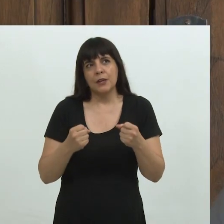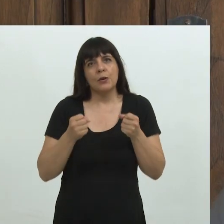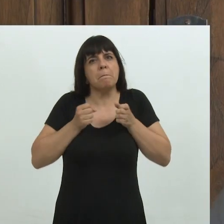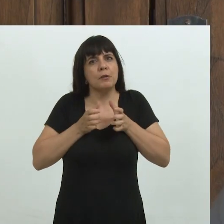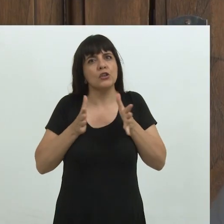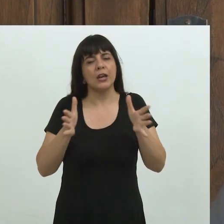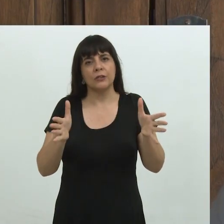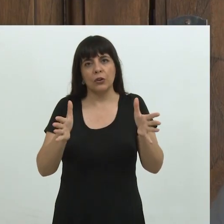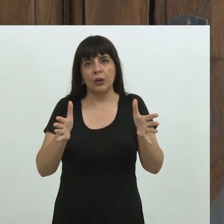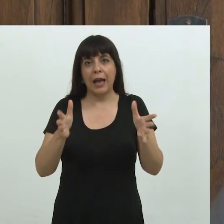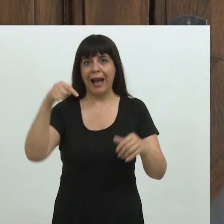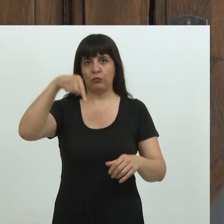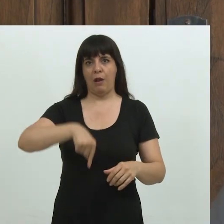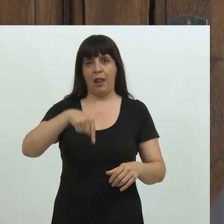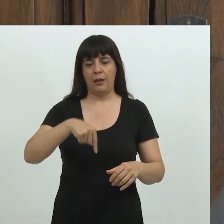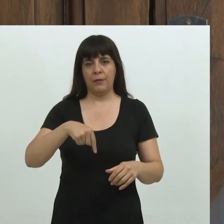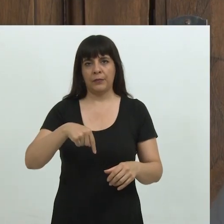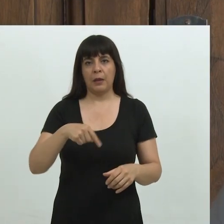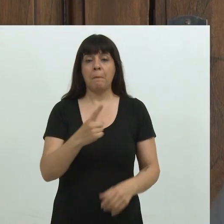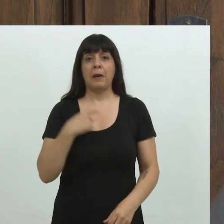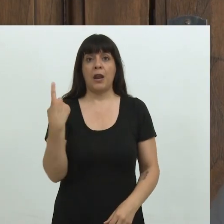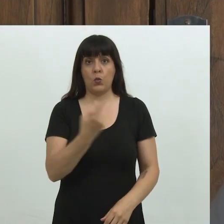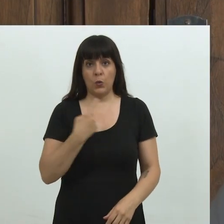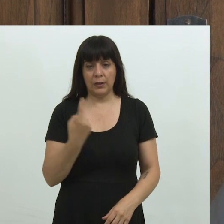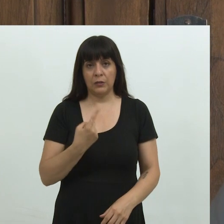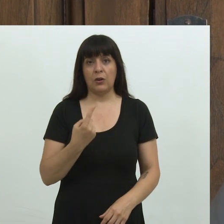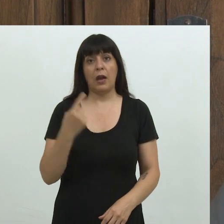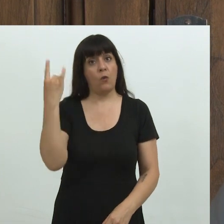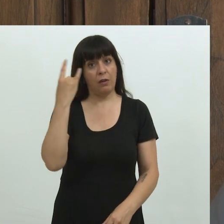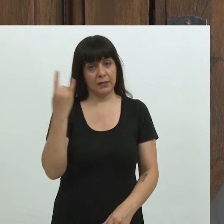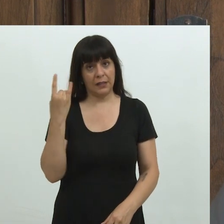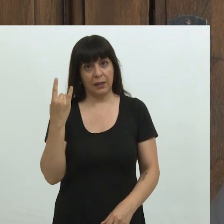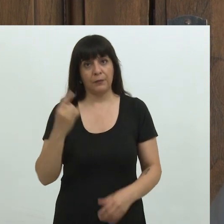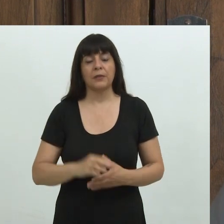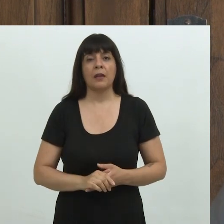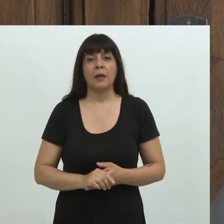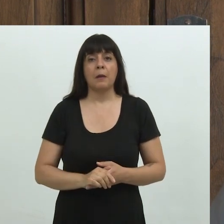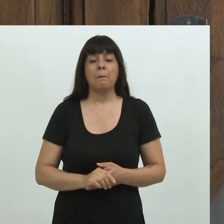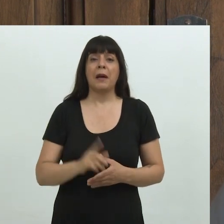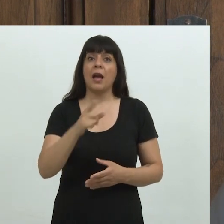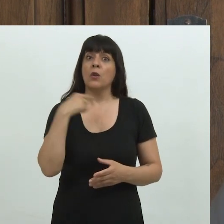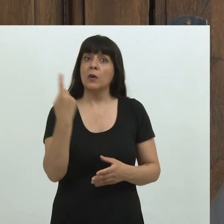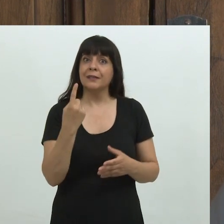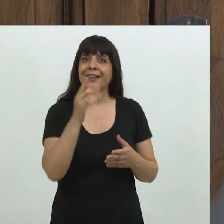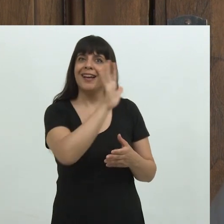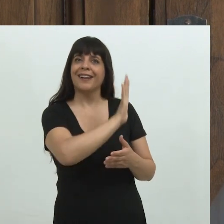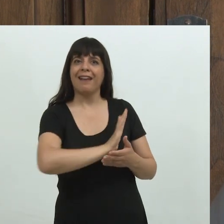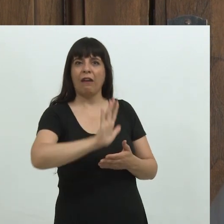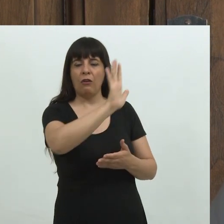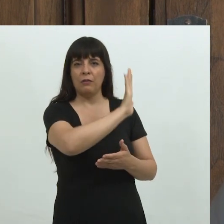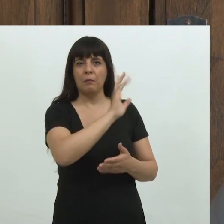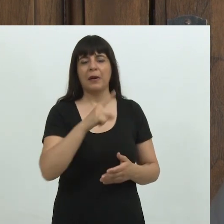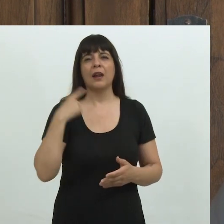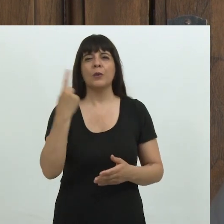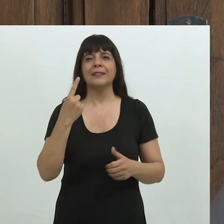proyección actual en nuestro ámbito universitario, en nuestra región y